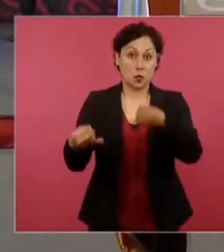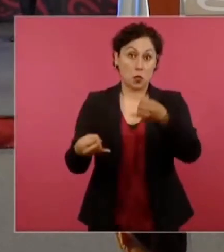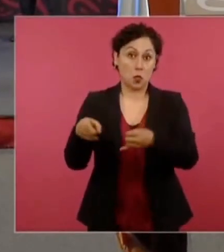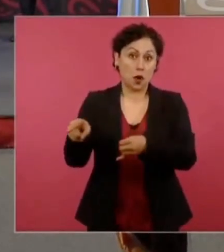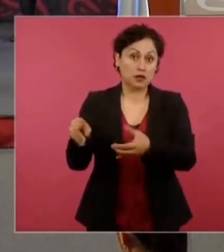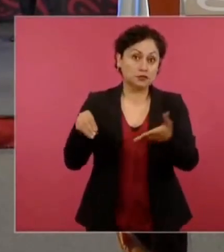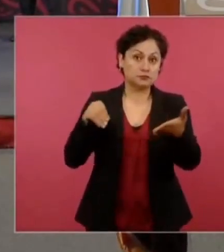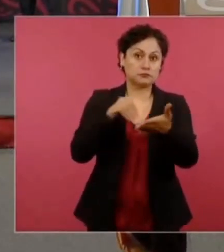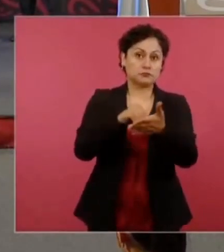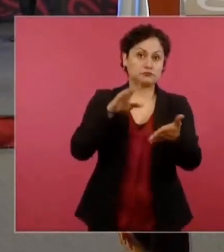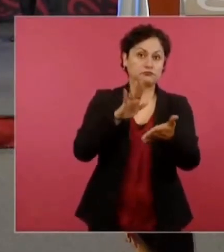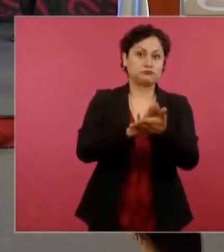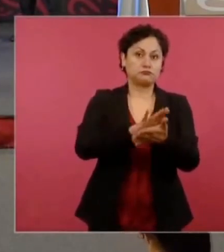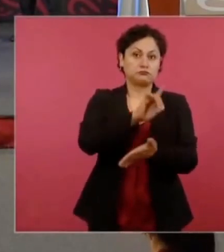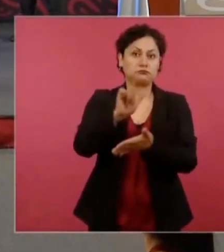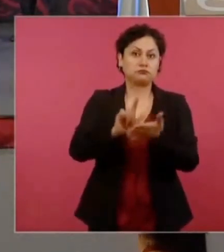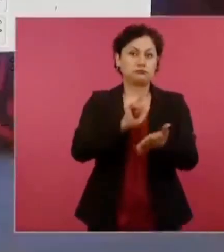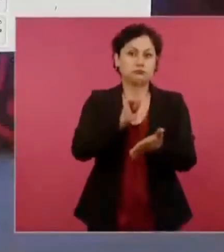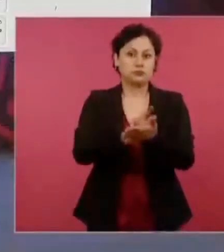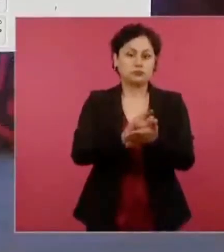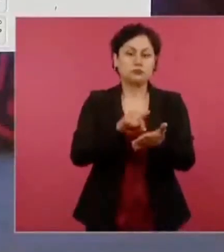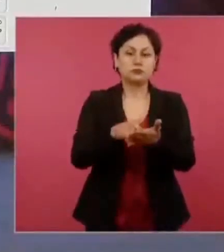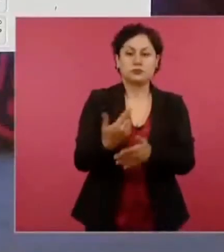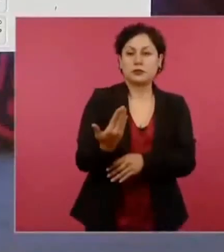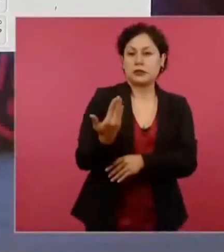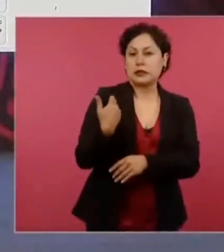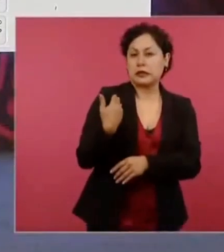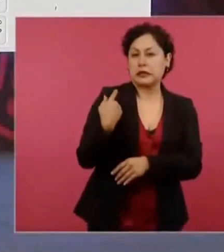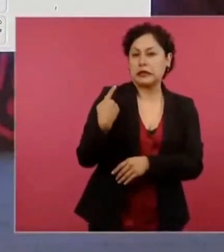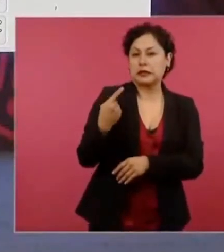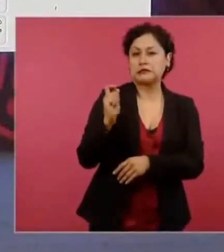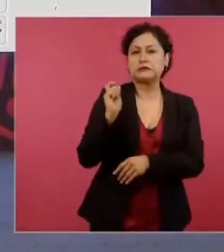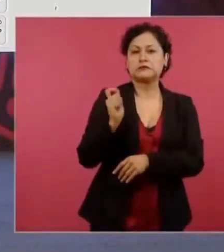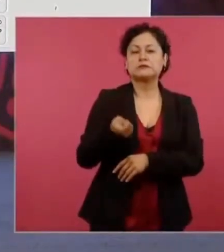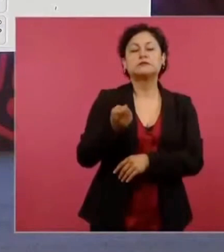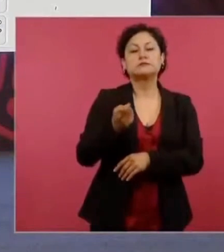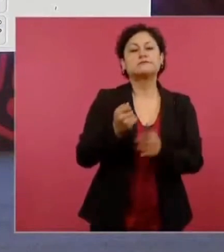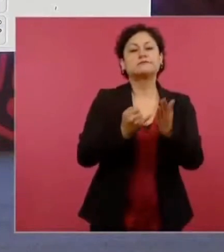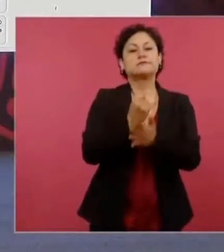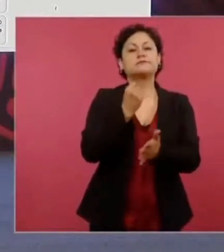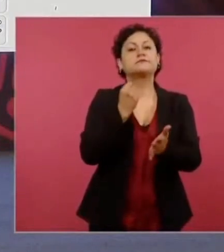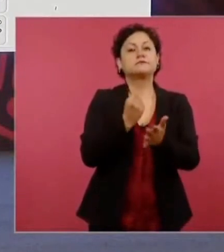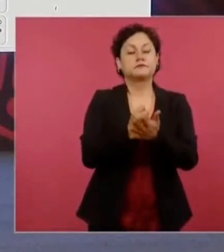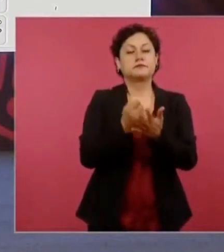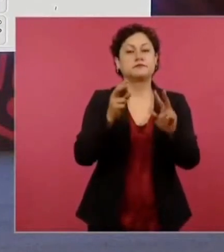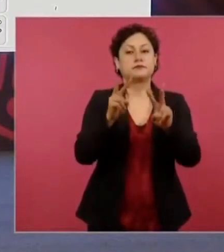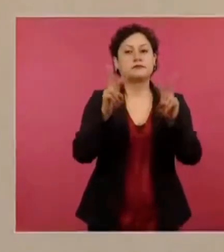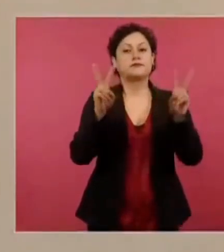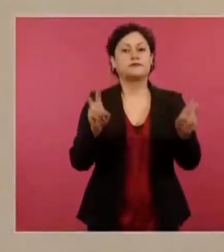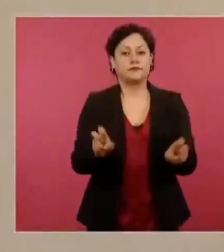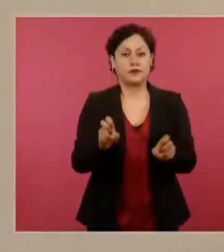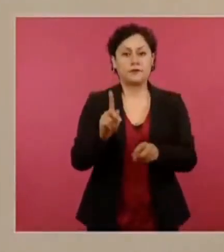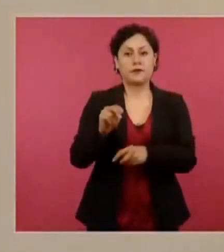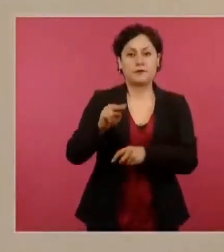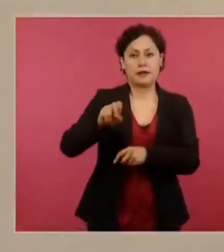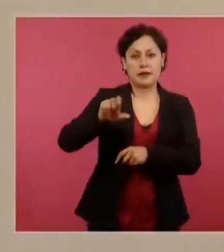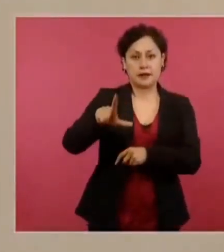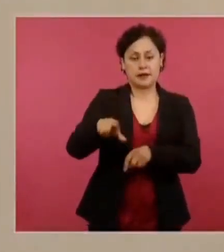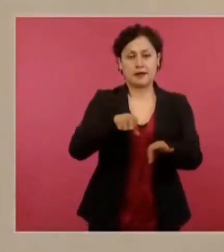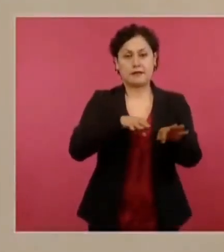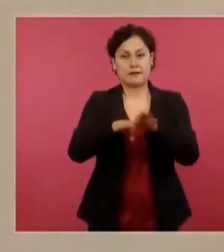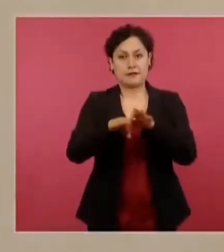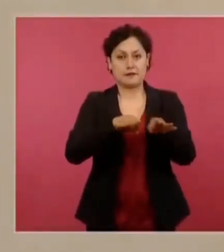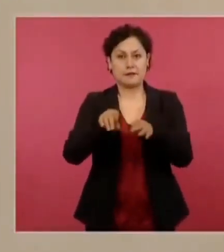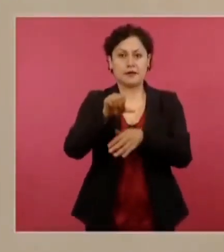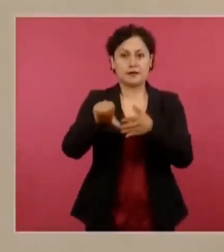fundamento legal el reciente criterio jurisprudencial del Pleno Regional en Materias Penal y de Trabajo Centro-Norte,